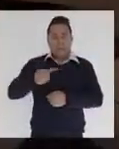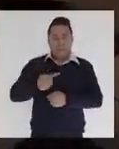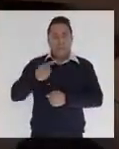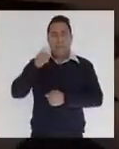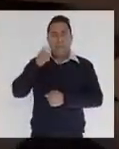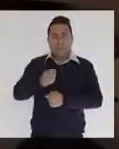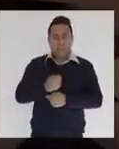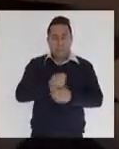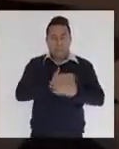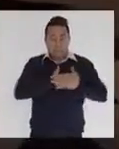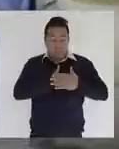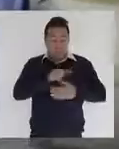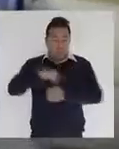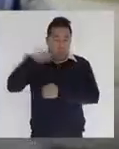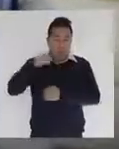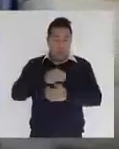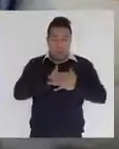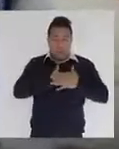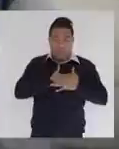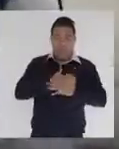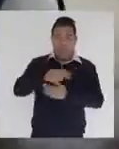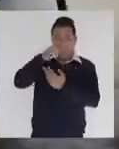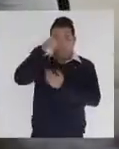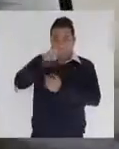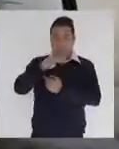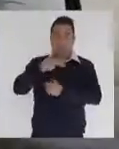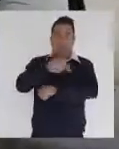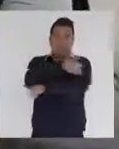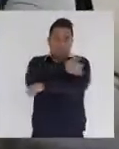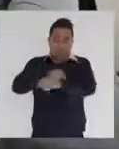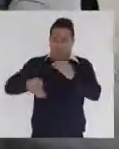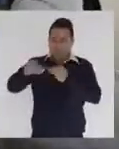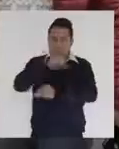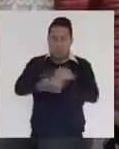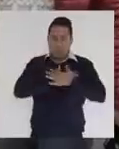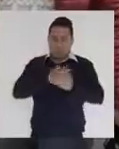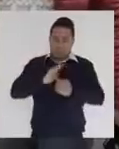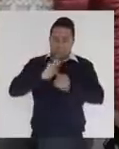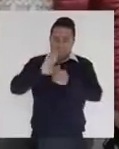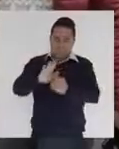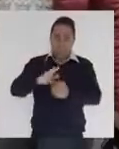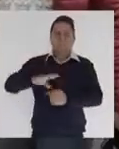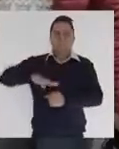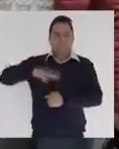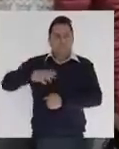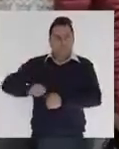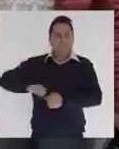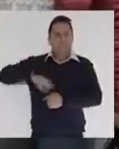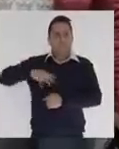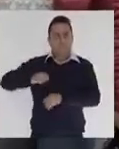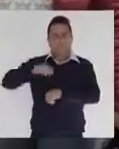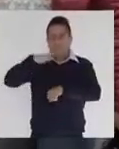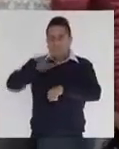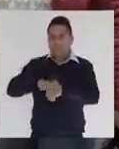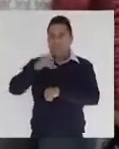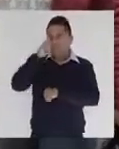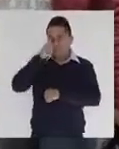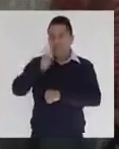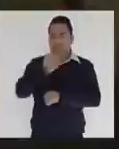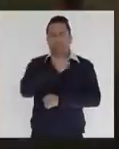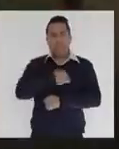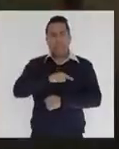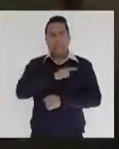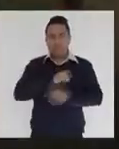nuestro amor por Oaxaca, por México, por nuestras familias y redoblemos los esfuerzos para privilegiar